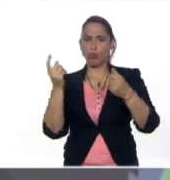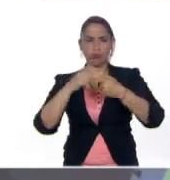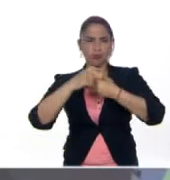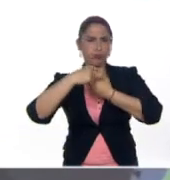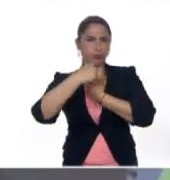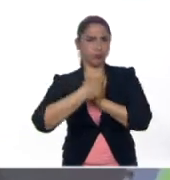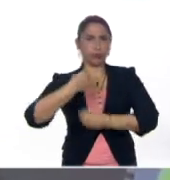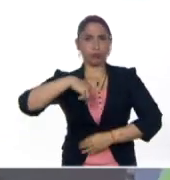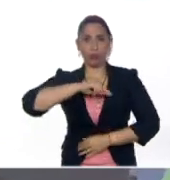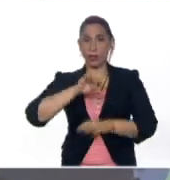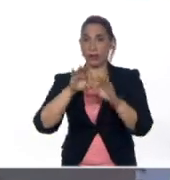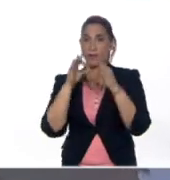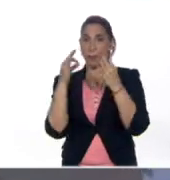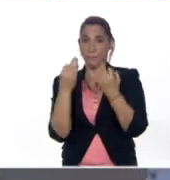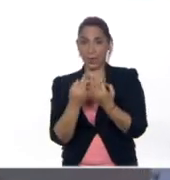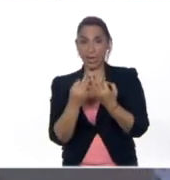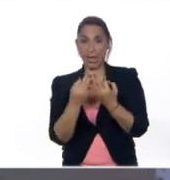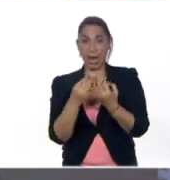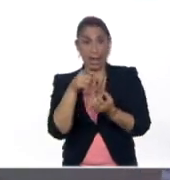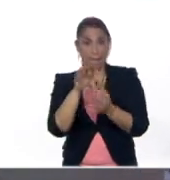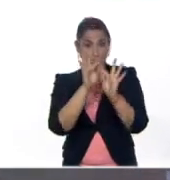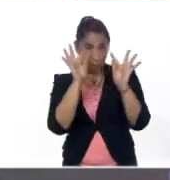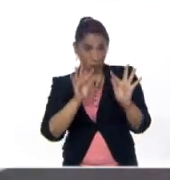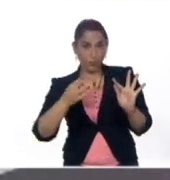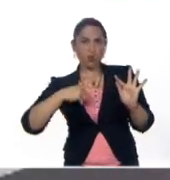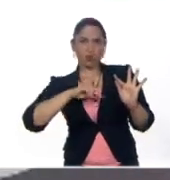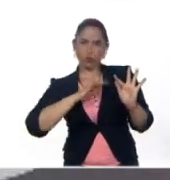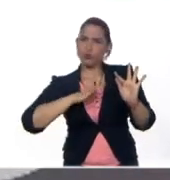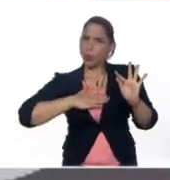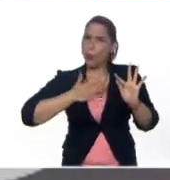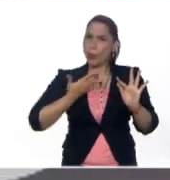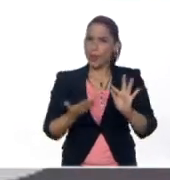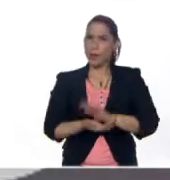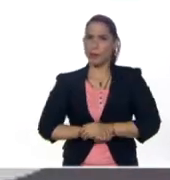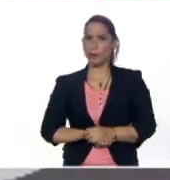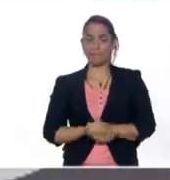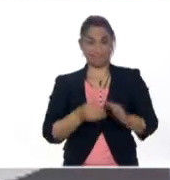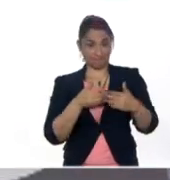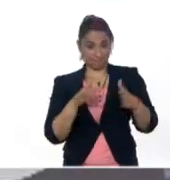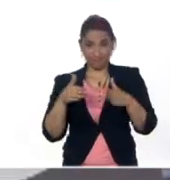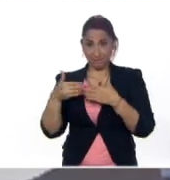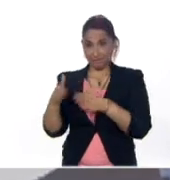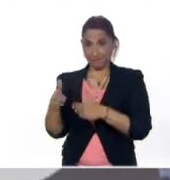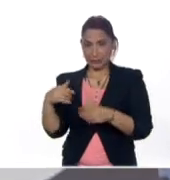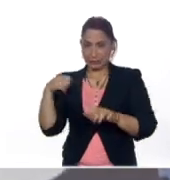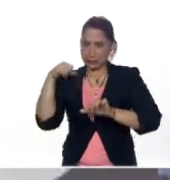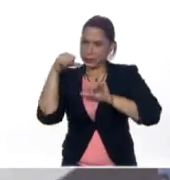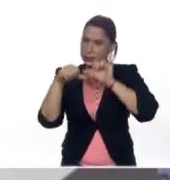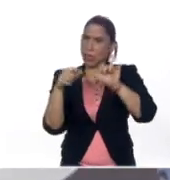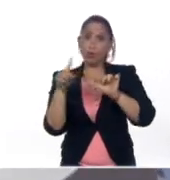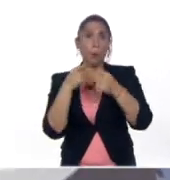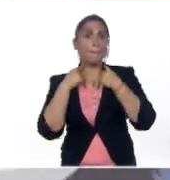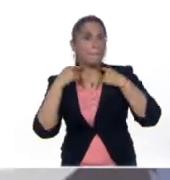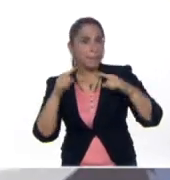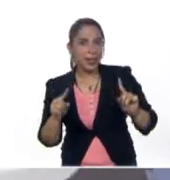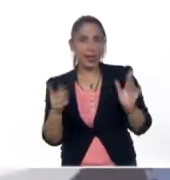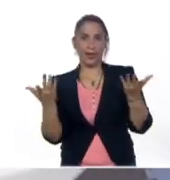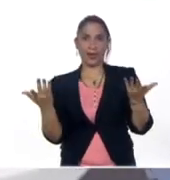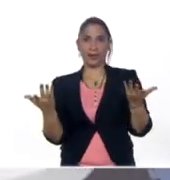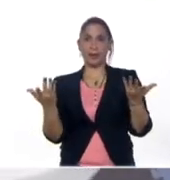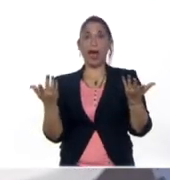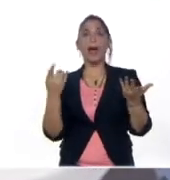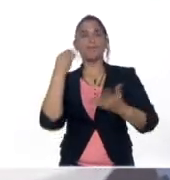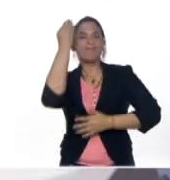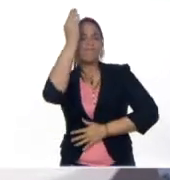de nuestra familia Y de esta manera nosotros podemos garantizar que las tradiciones no se pierdan Y que los